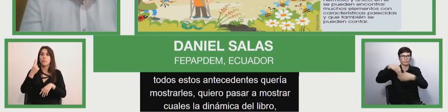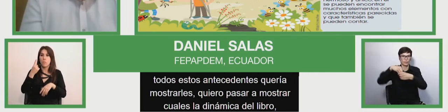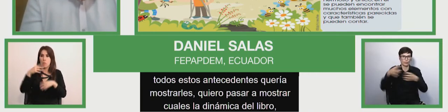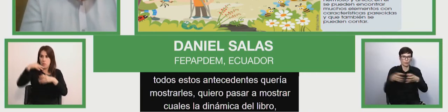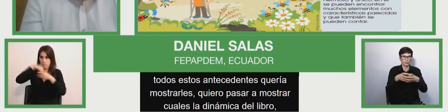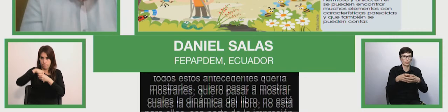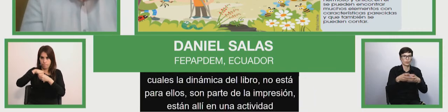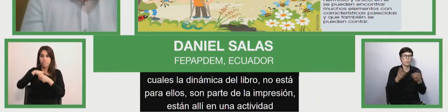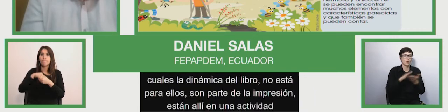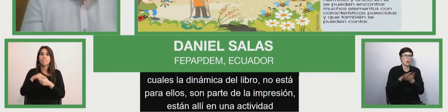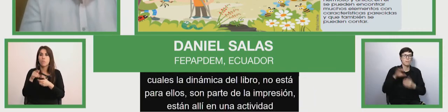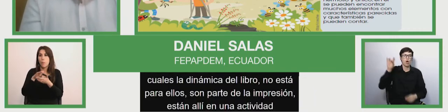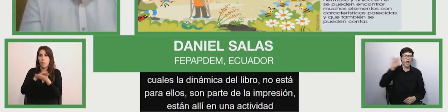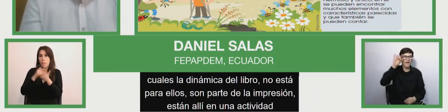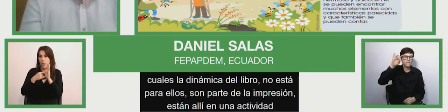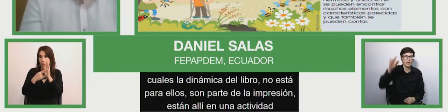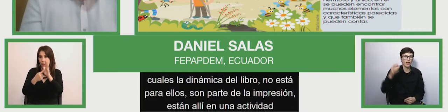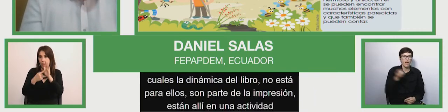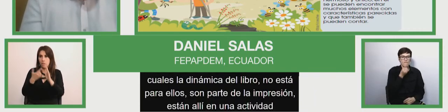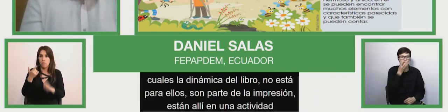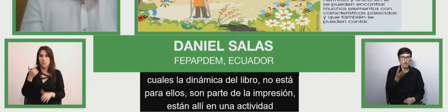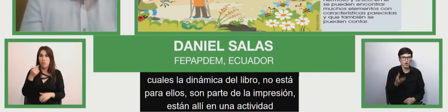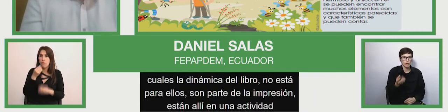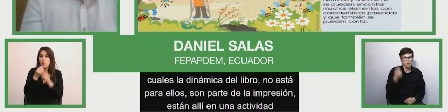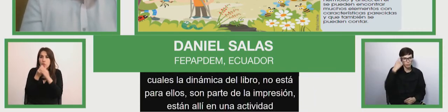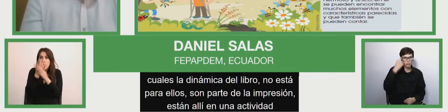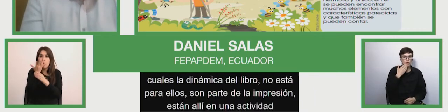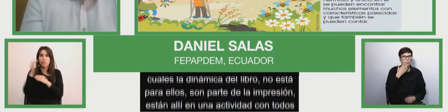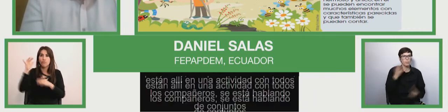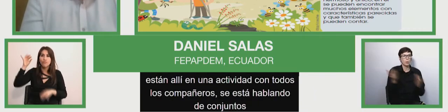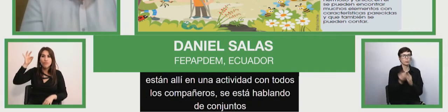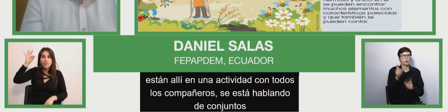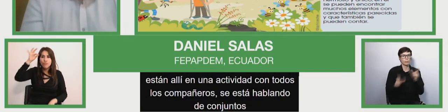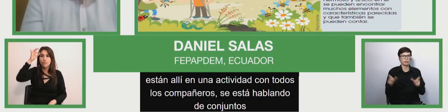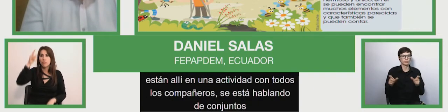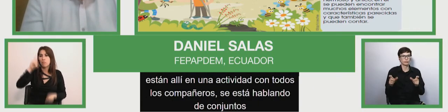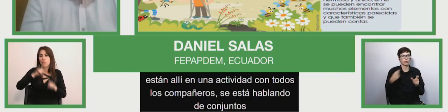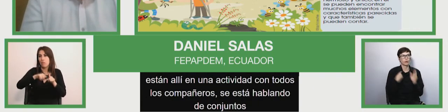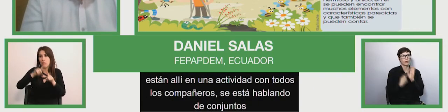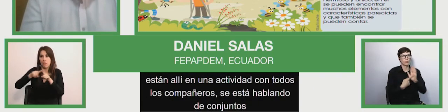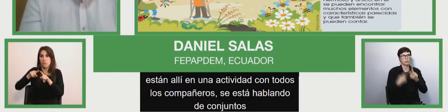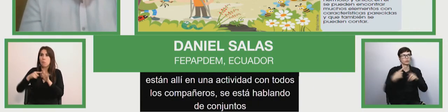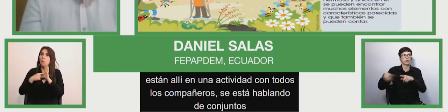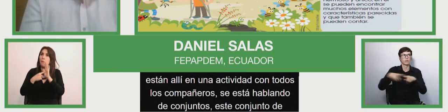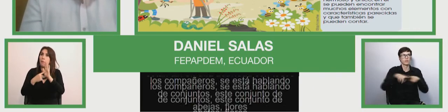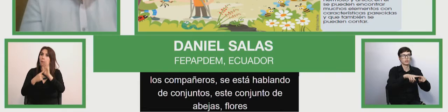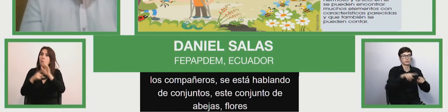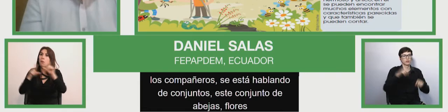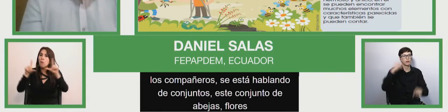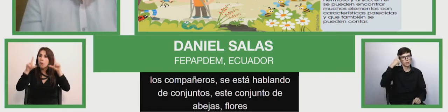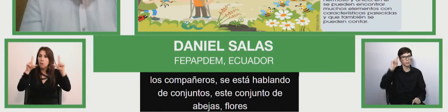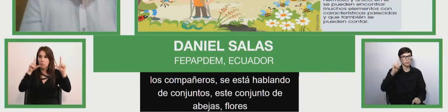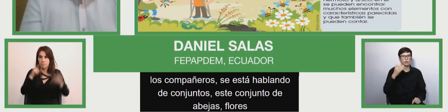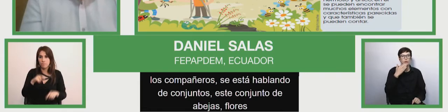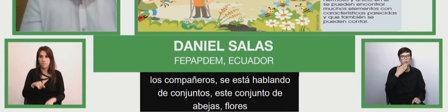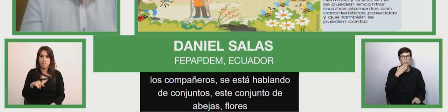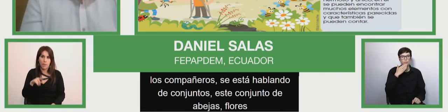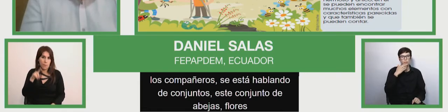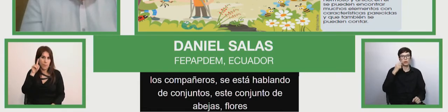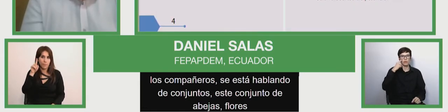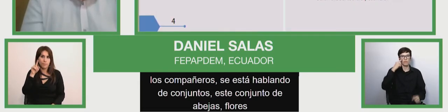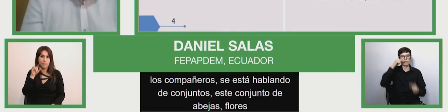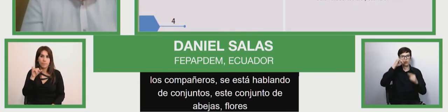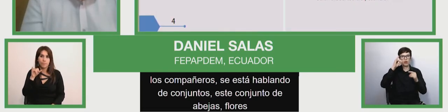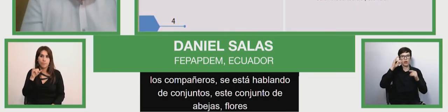de abejas, de flores pero también el conjunto de personas donde estamos justamente mostrando esta diversidad pero si pasamos a la parte inferior de la